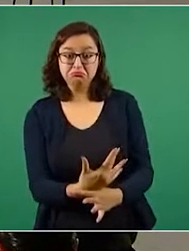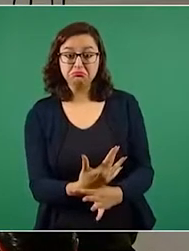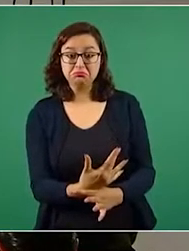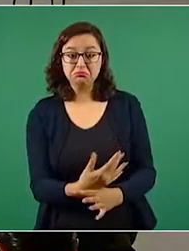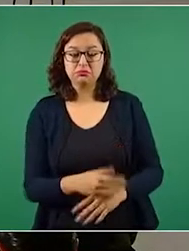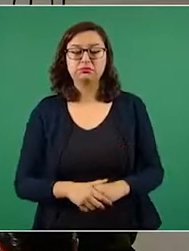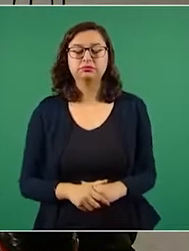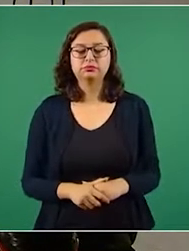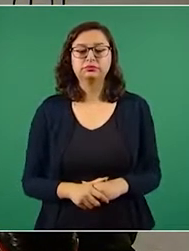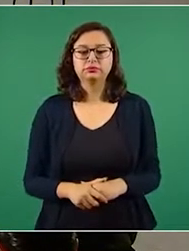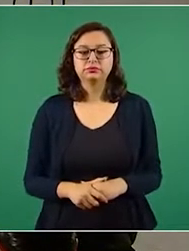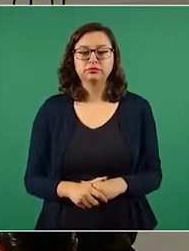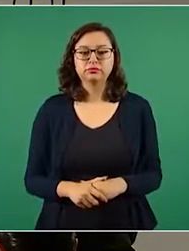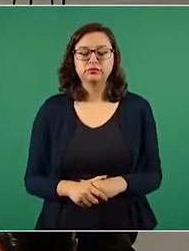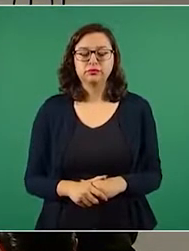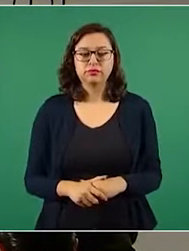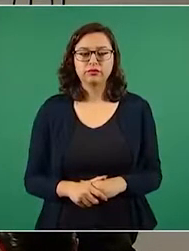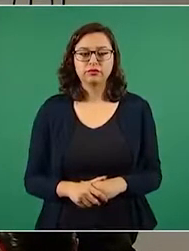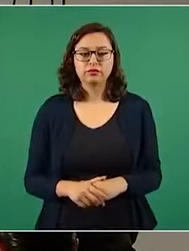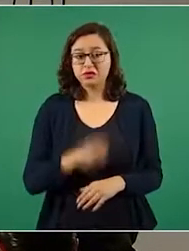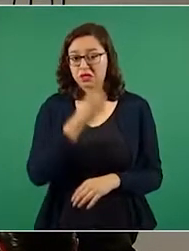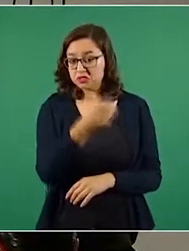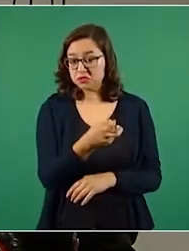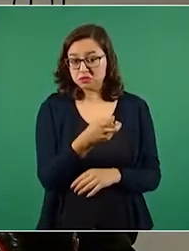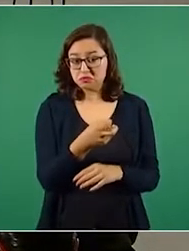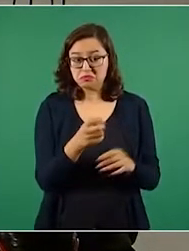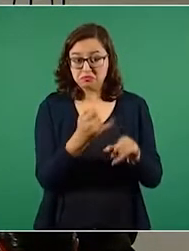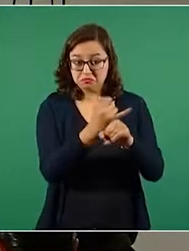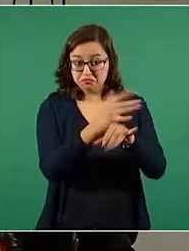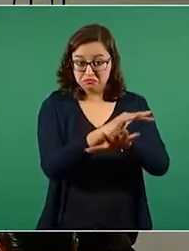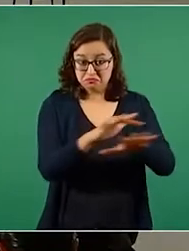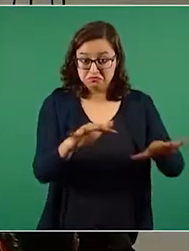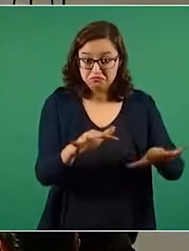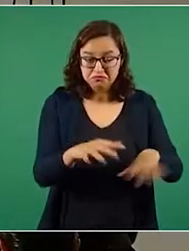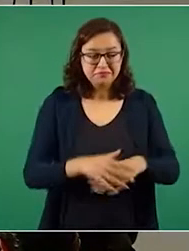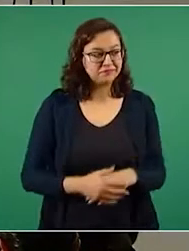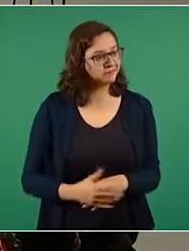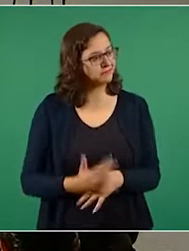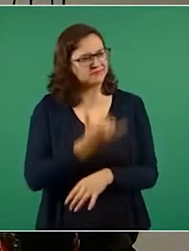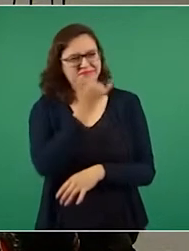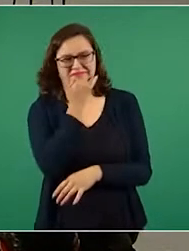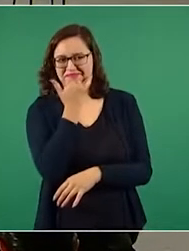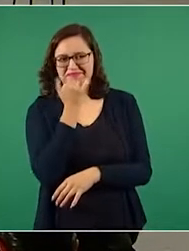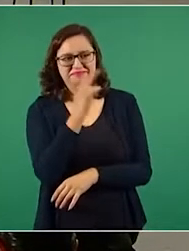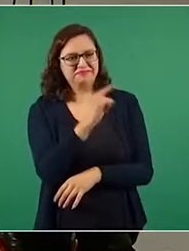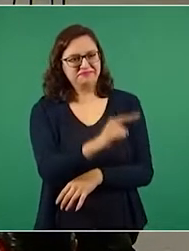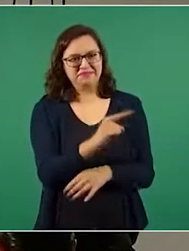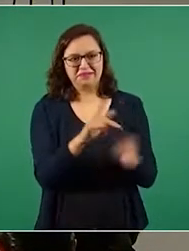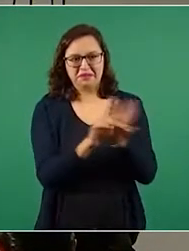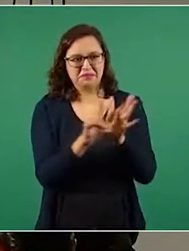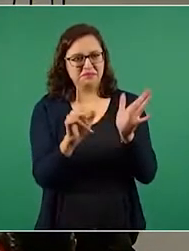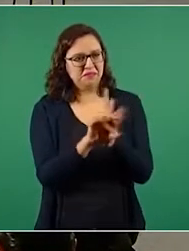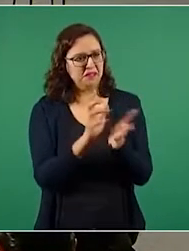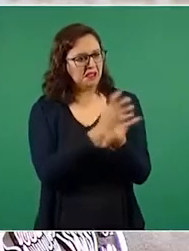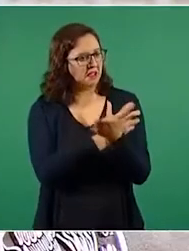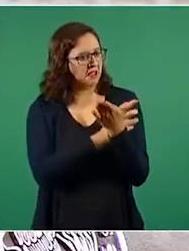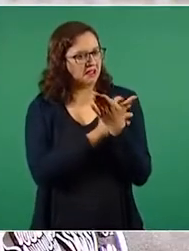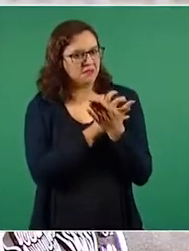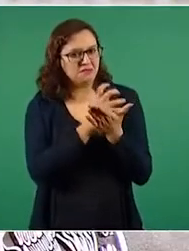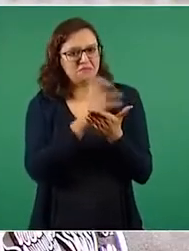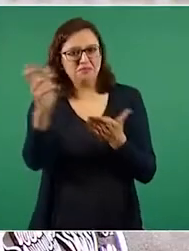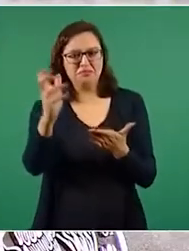Electricidad. Hasta aquí el periódico. Decimos que Reforma cayó en el amarillismo porque su portada cae en el